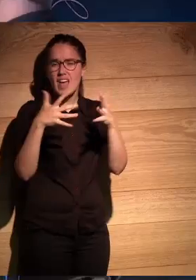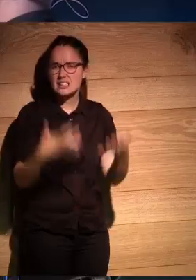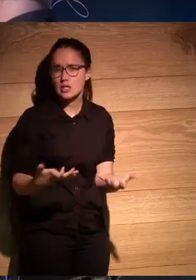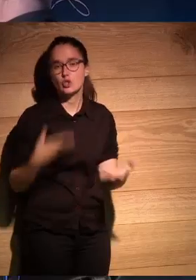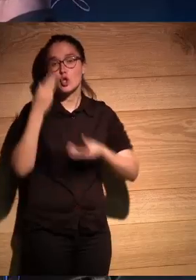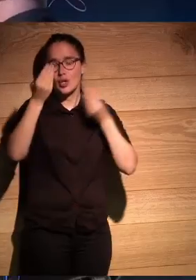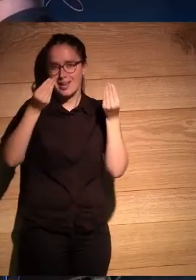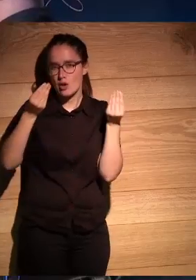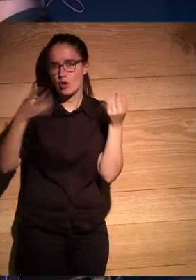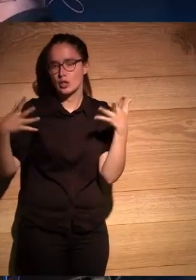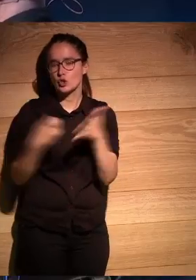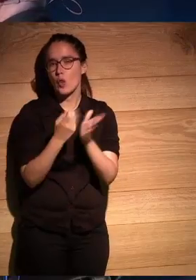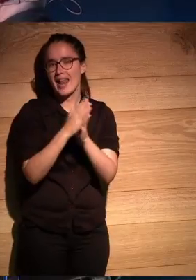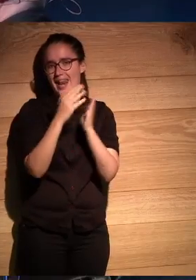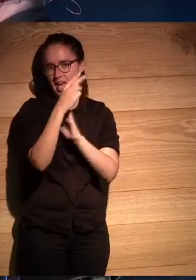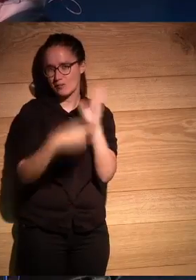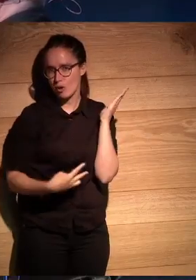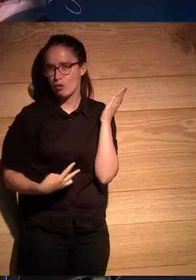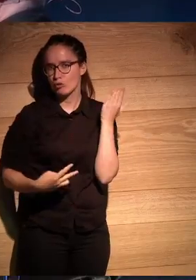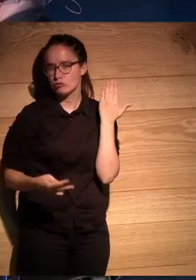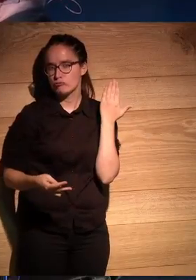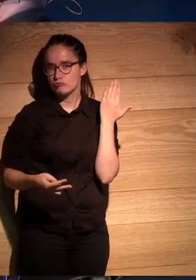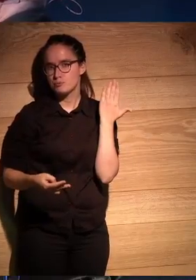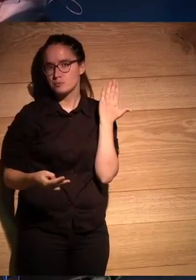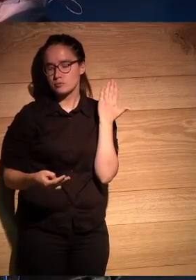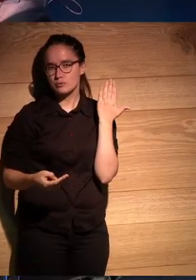formalmente la toda la novela eh